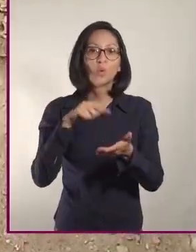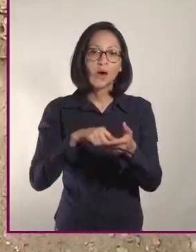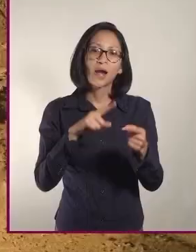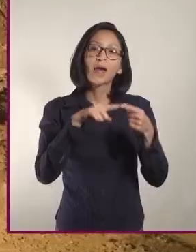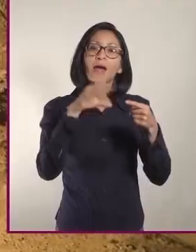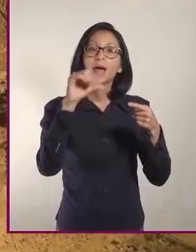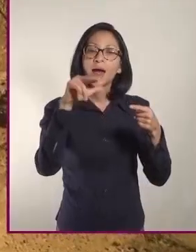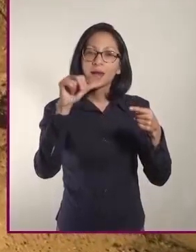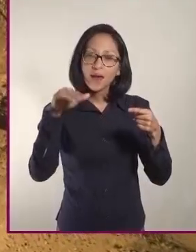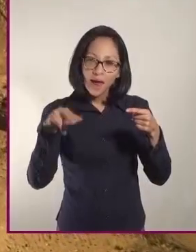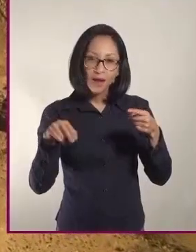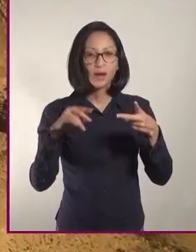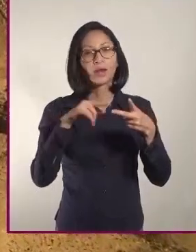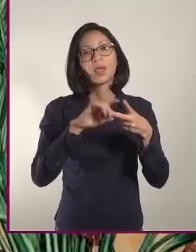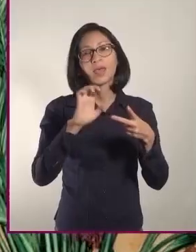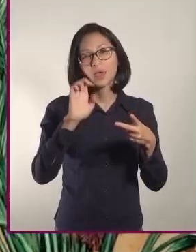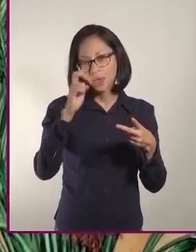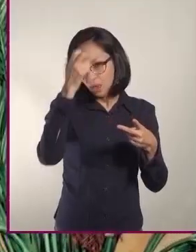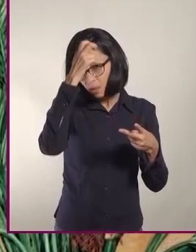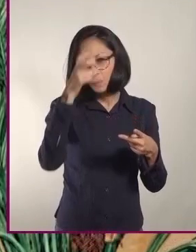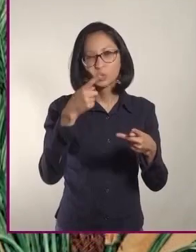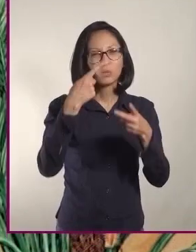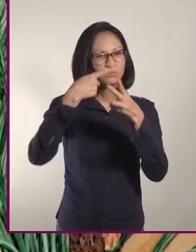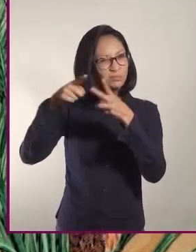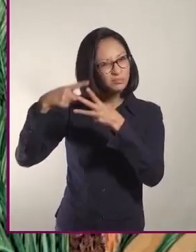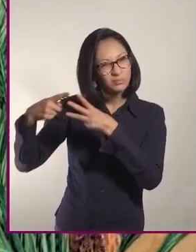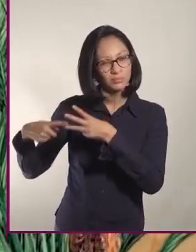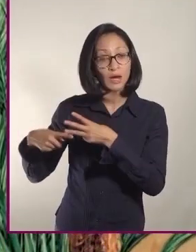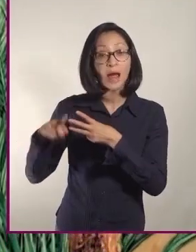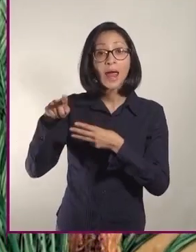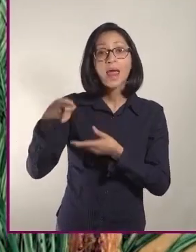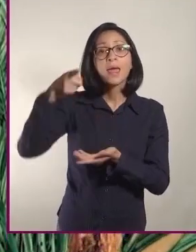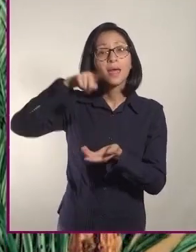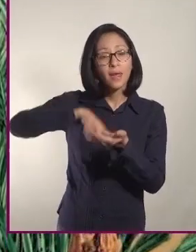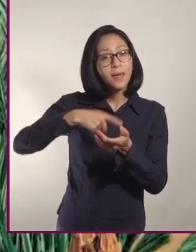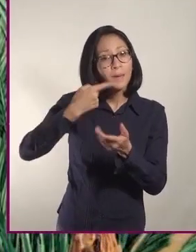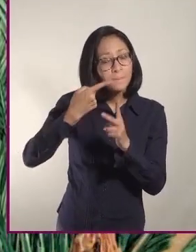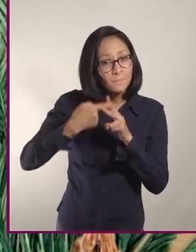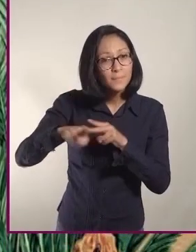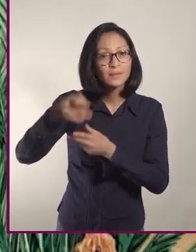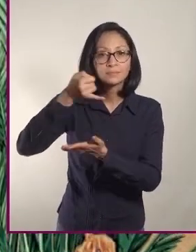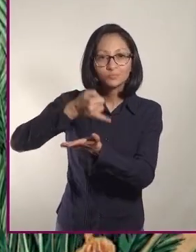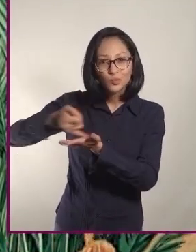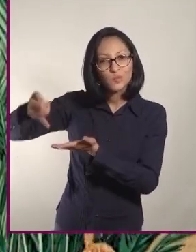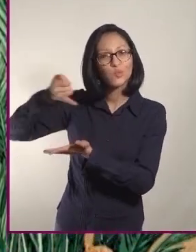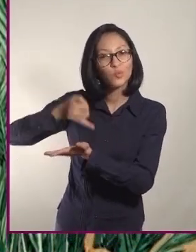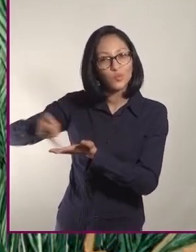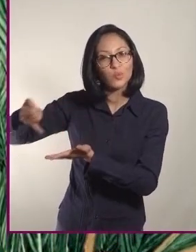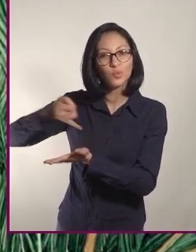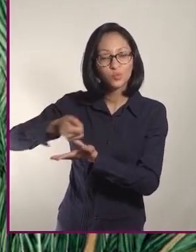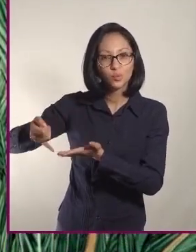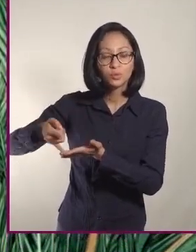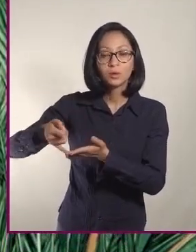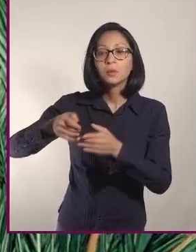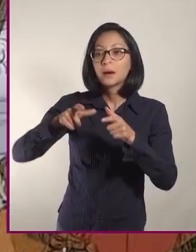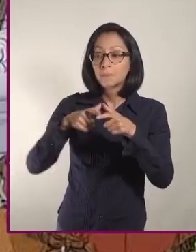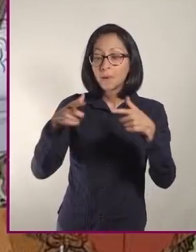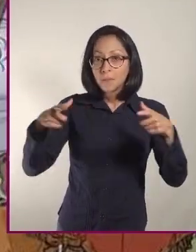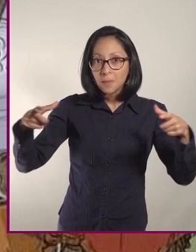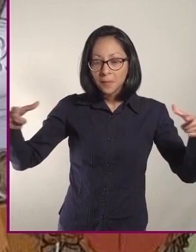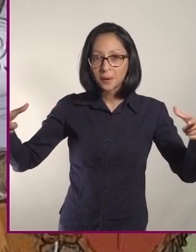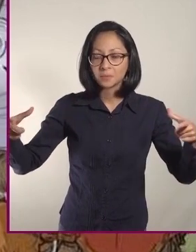Canaán y el norte de Egipto, tuvieron el auge de la agricultura que se extendió hasta la zona mediterránea.